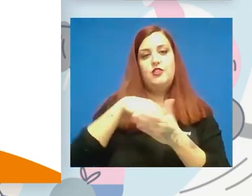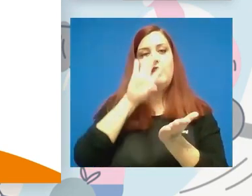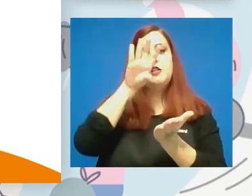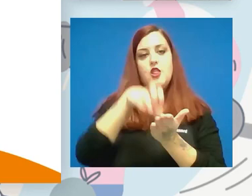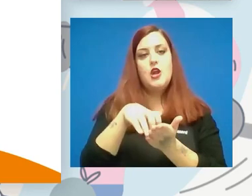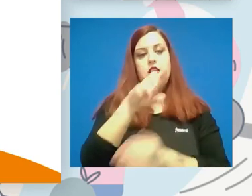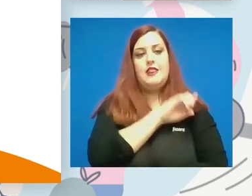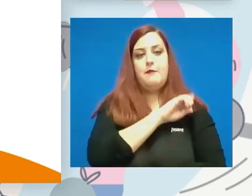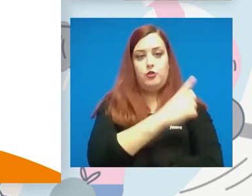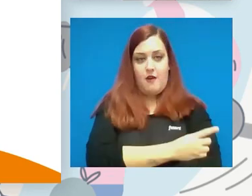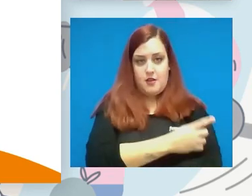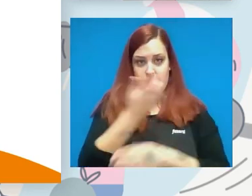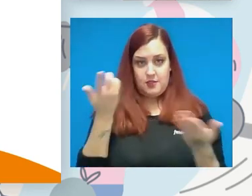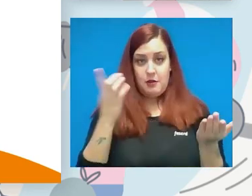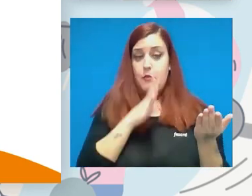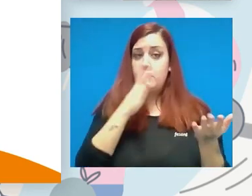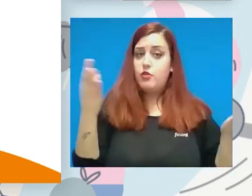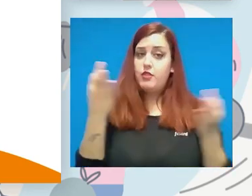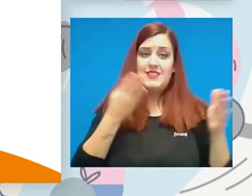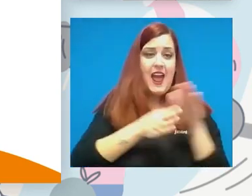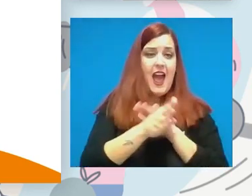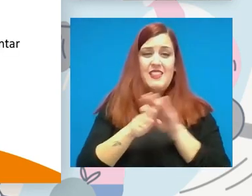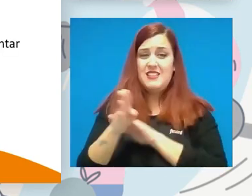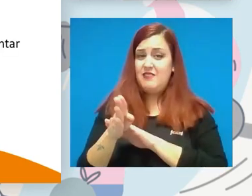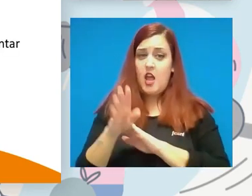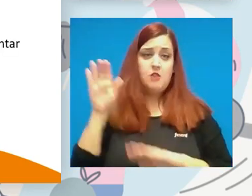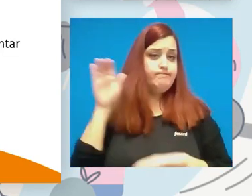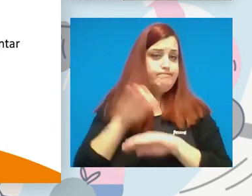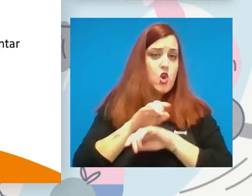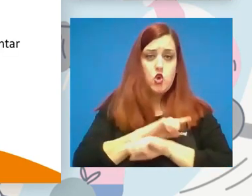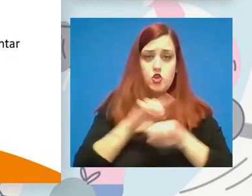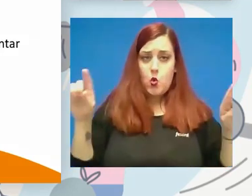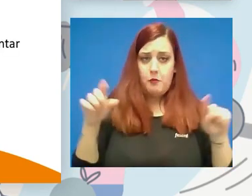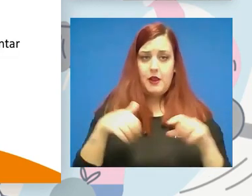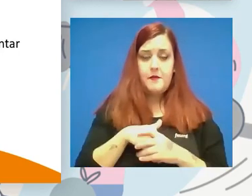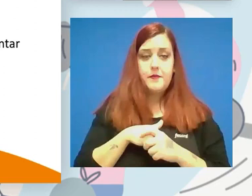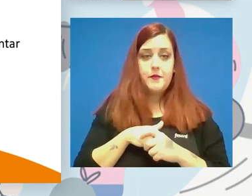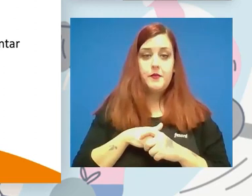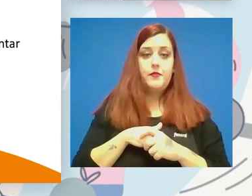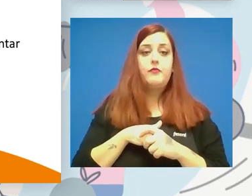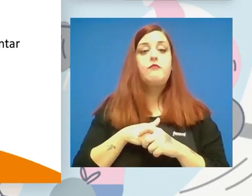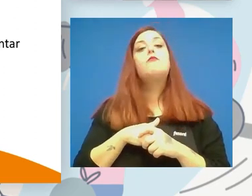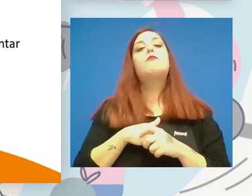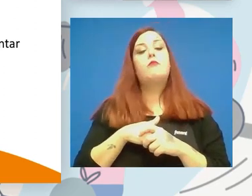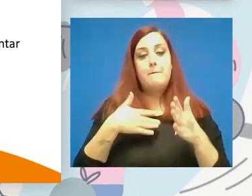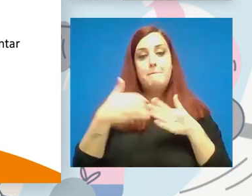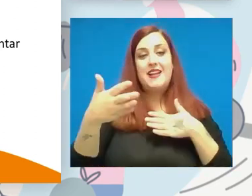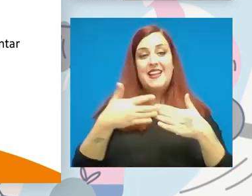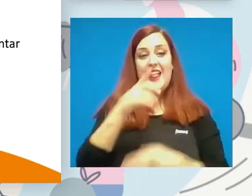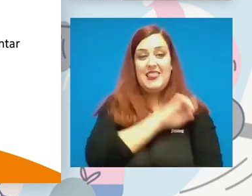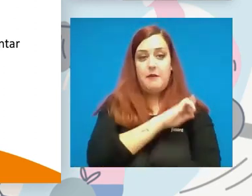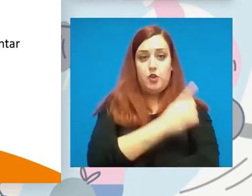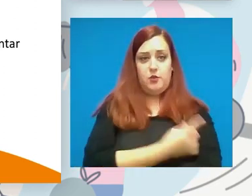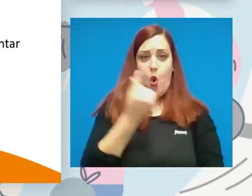deportivas. Por eso tienen que ser accesibles y no se está cumpliendo. El alto coste del material deportivo es otro de los grandes